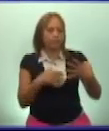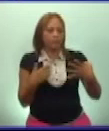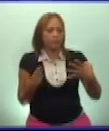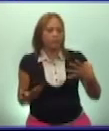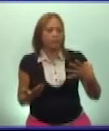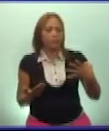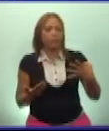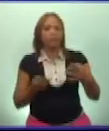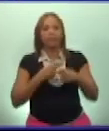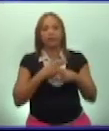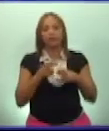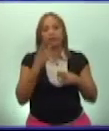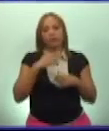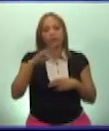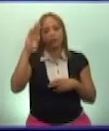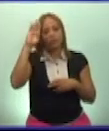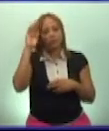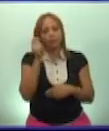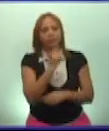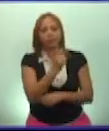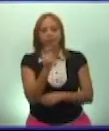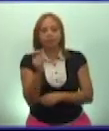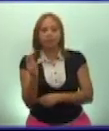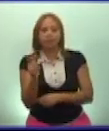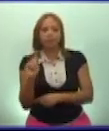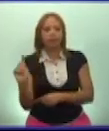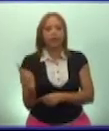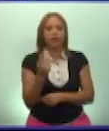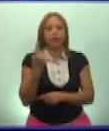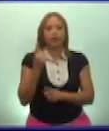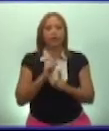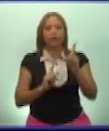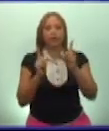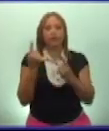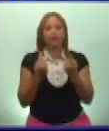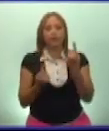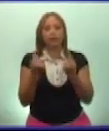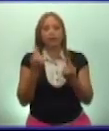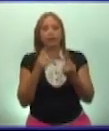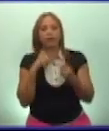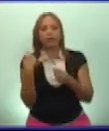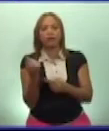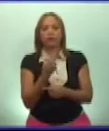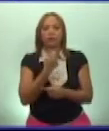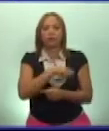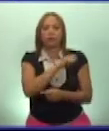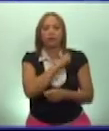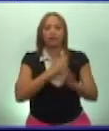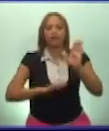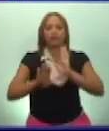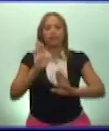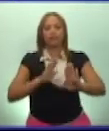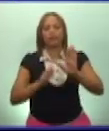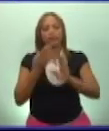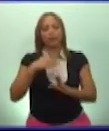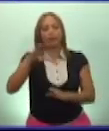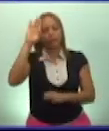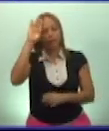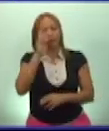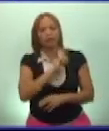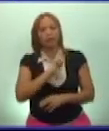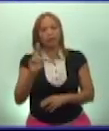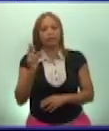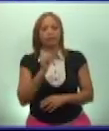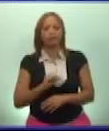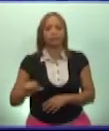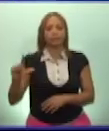la historia de Cuba nos ha enseñado que la única alternativa de nuestro pueblo es defender la patria, la revolución y